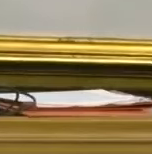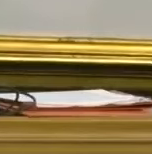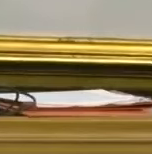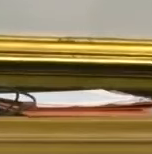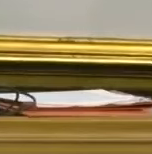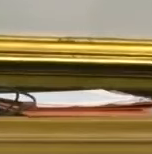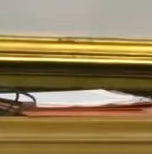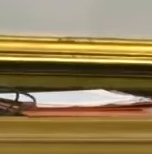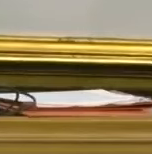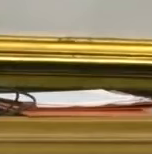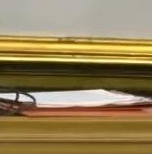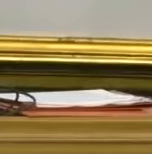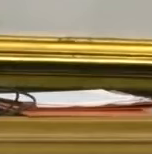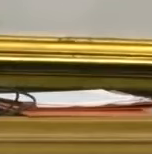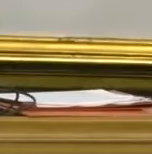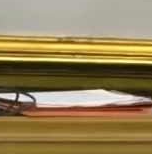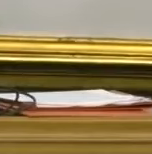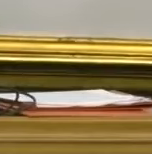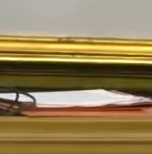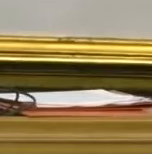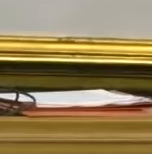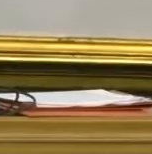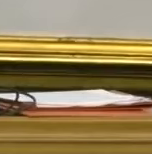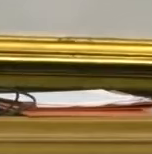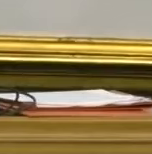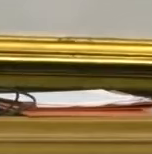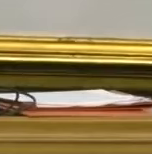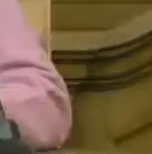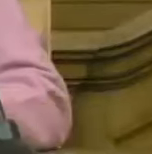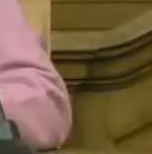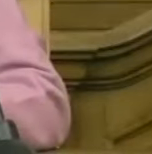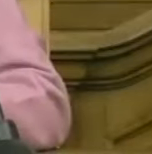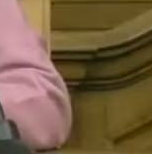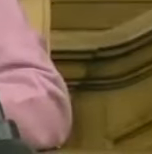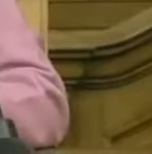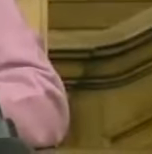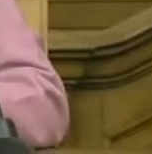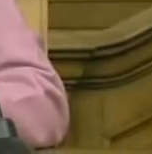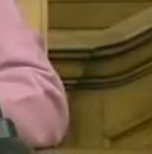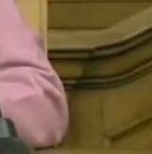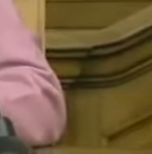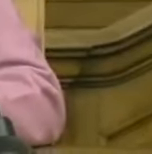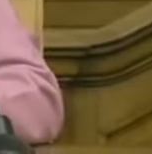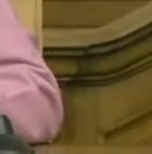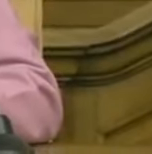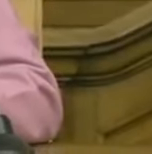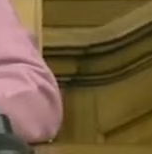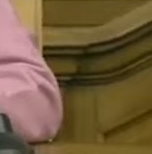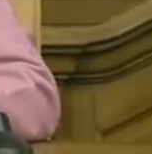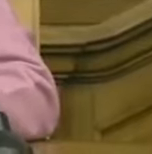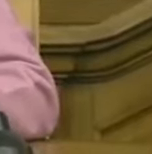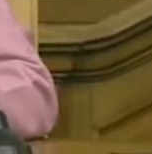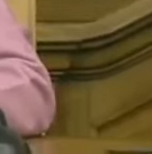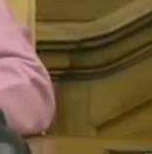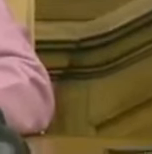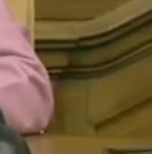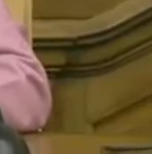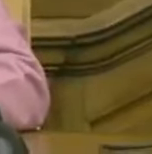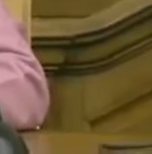primer punto del orden del día ciudadana secretaria designación y ratificación de las presidentas los presidentes las